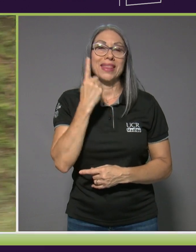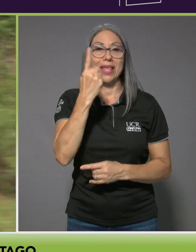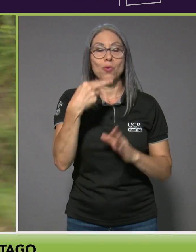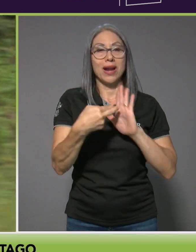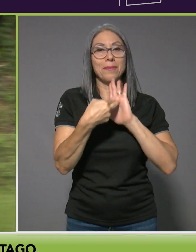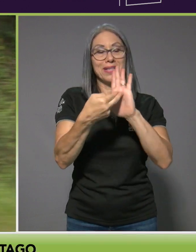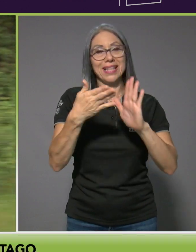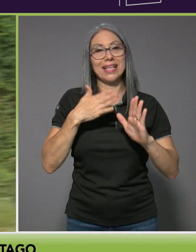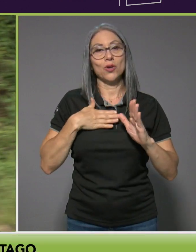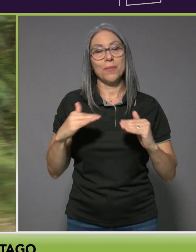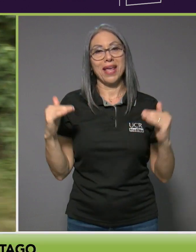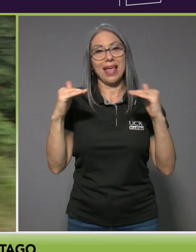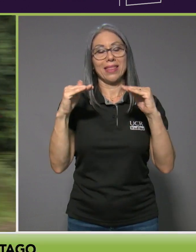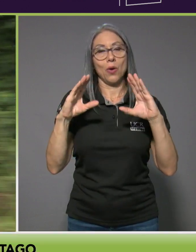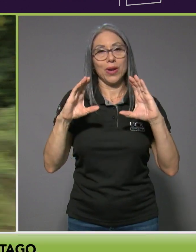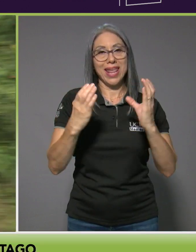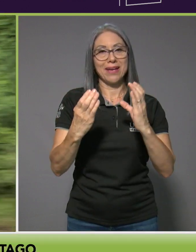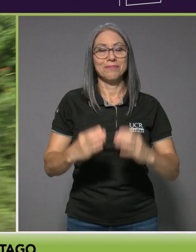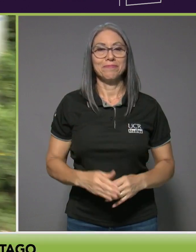categoría.